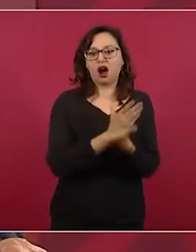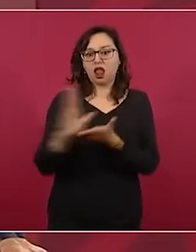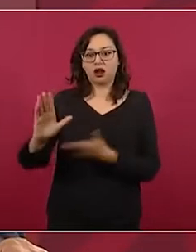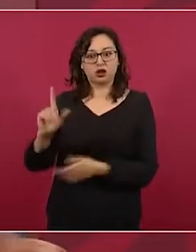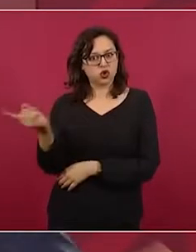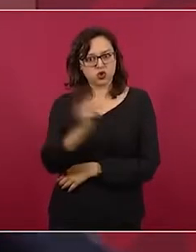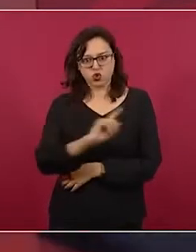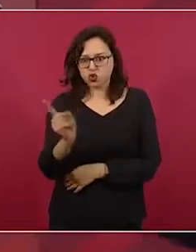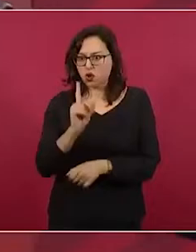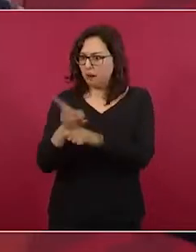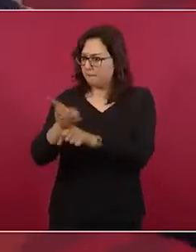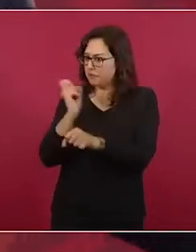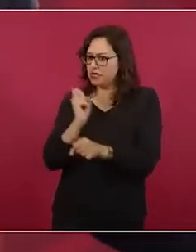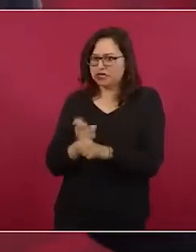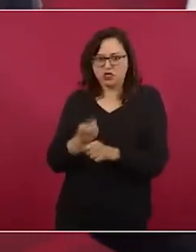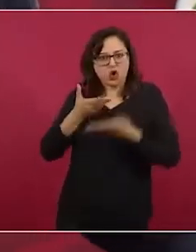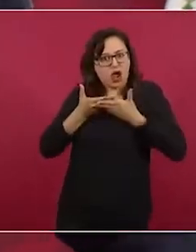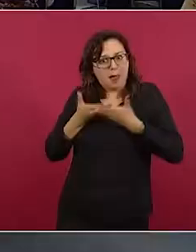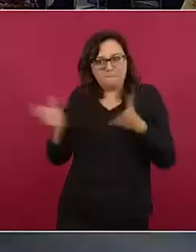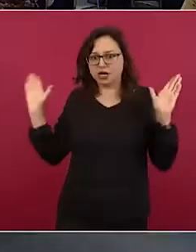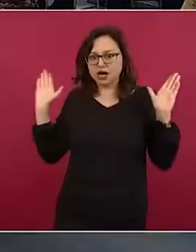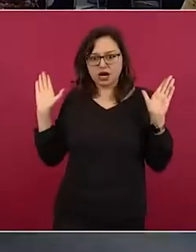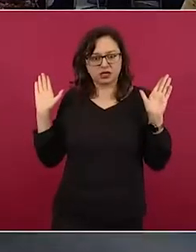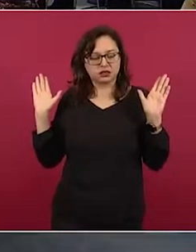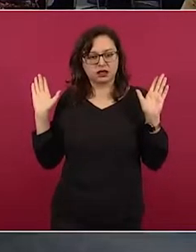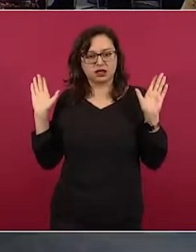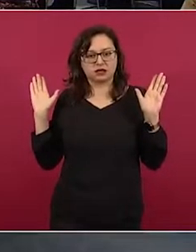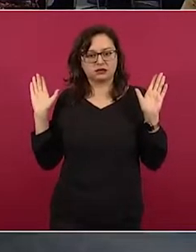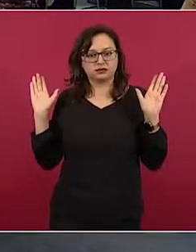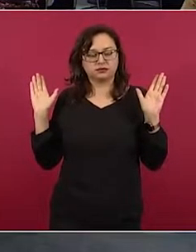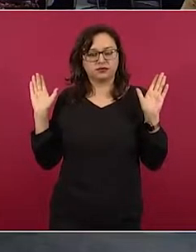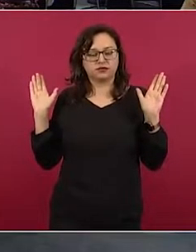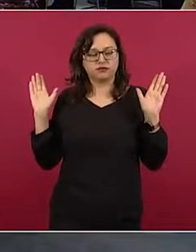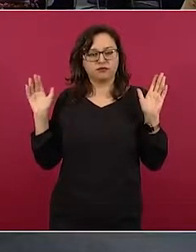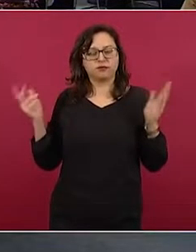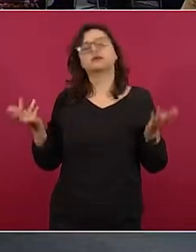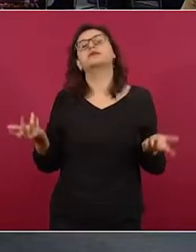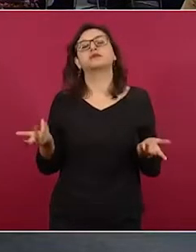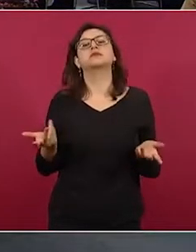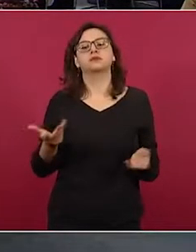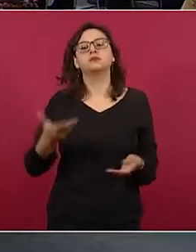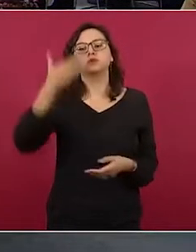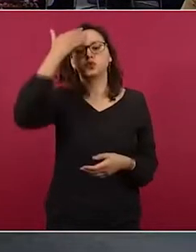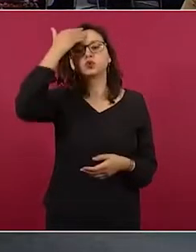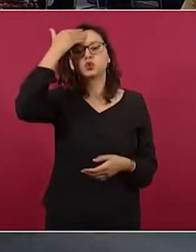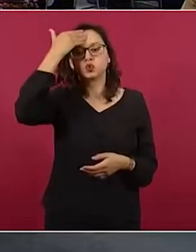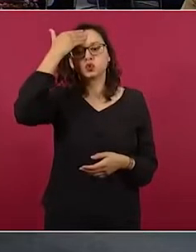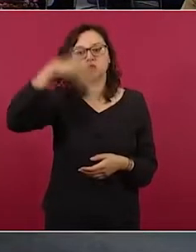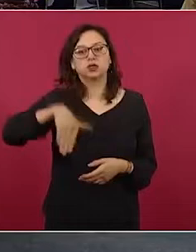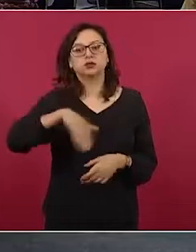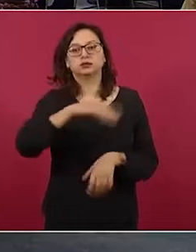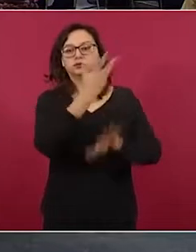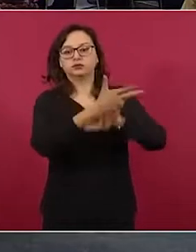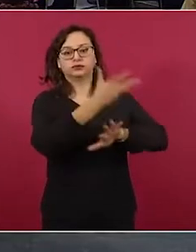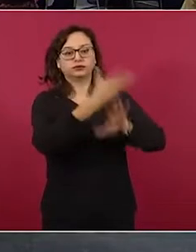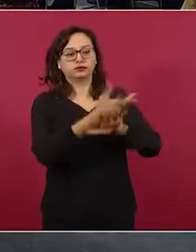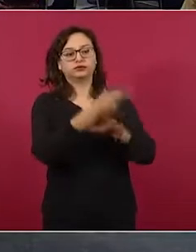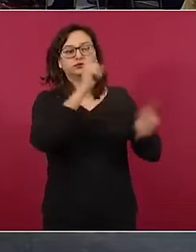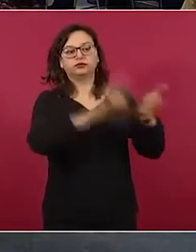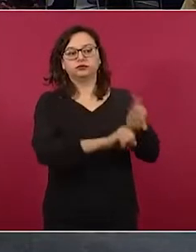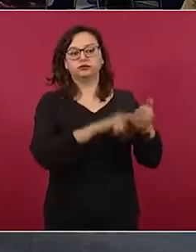Y sé de que hay grupos al interior de Estados Unidos